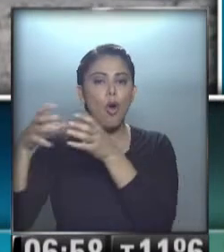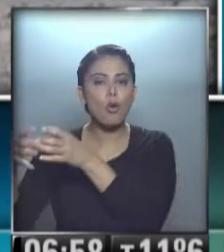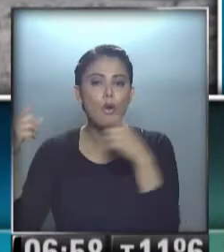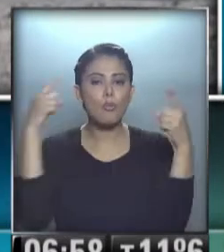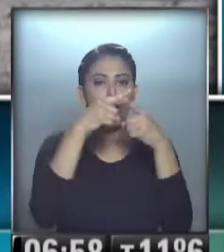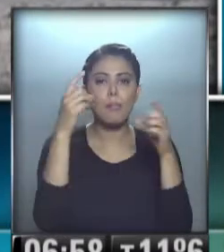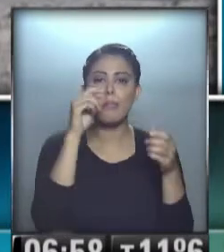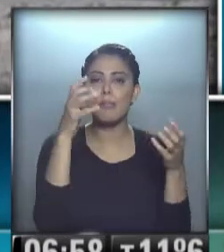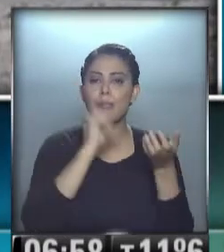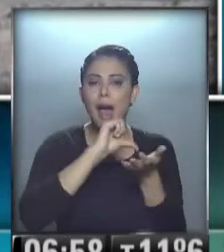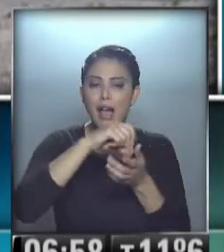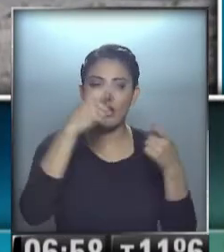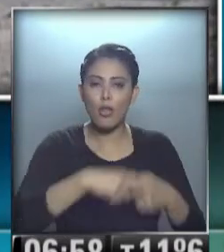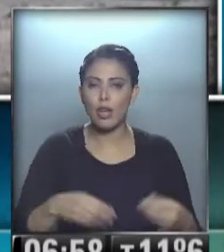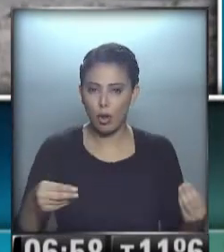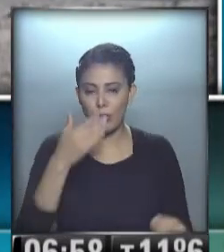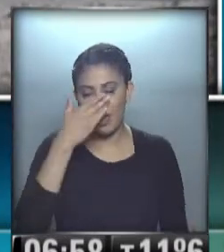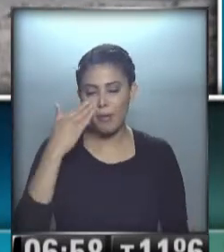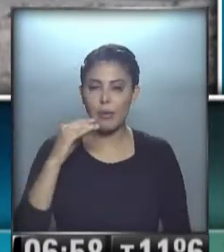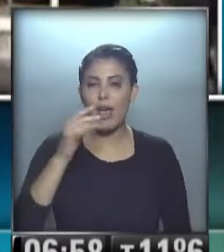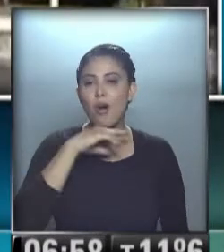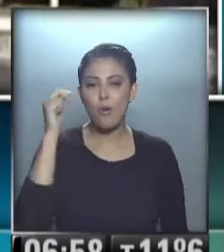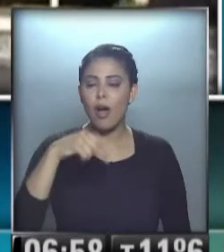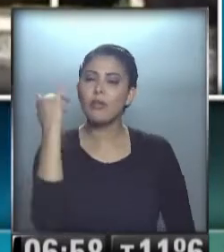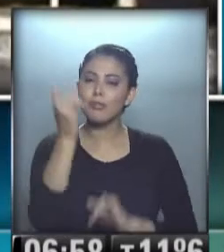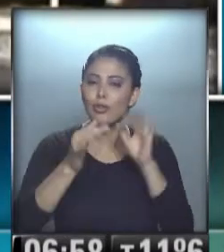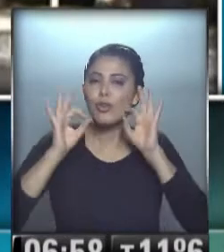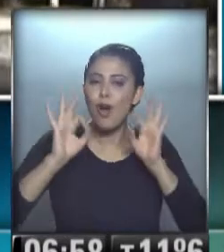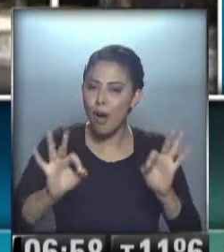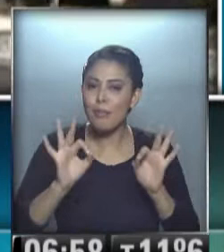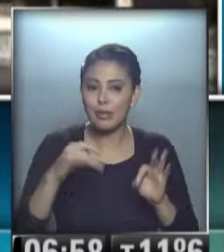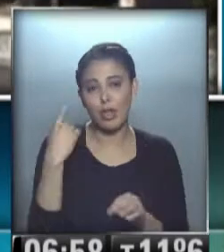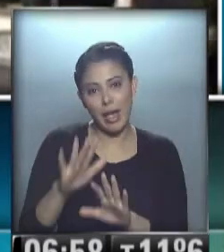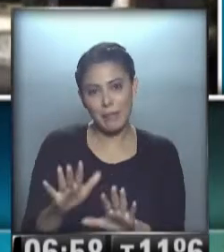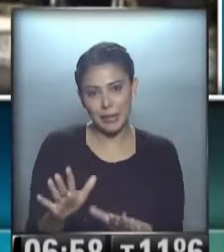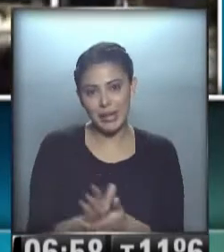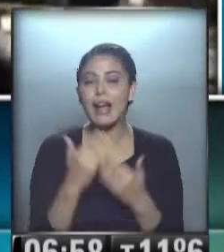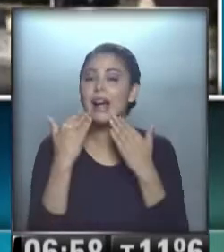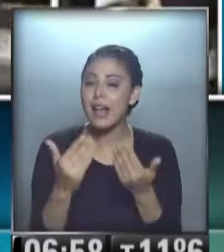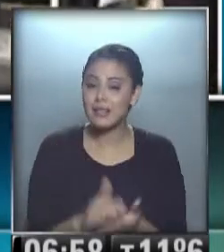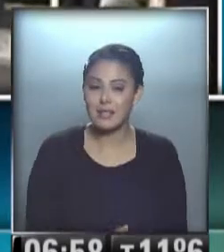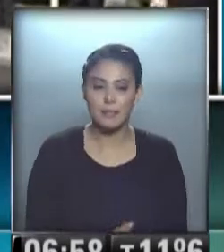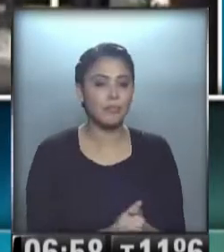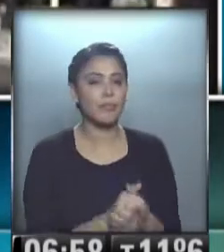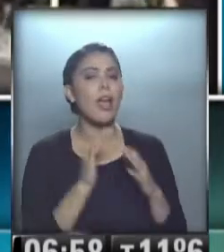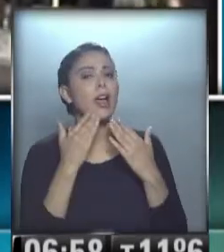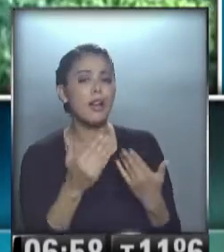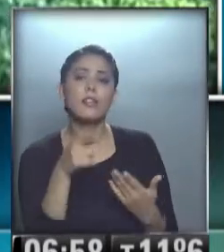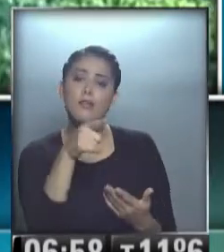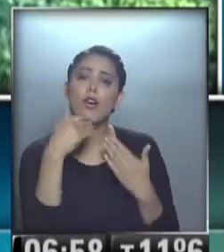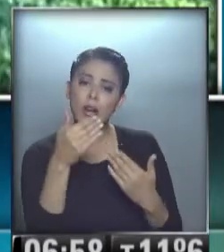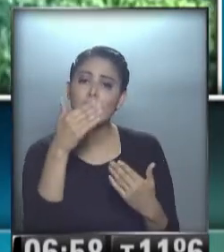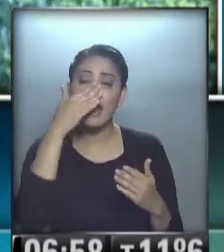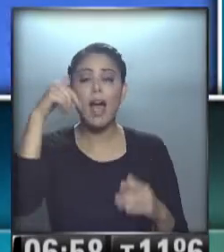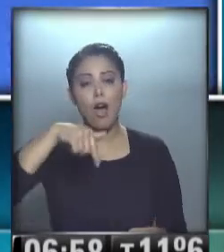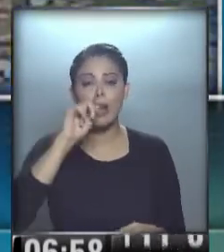Brasil 2014. En un ratito, Juan Carlos Fernández, con toda la información. Los esperamos. Nadia, gracias. Muy bien, Patricia. No, al contrario, a vos. Y